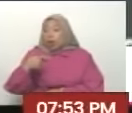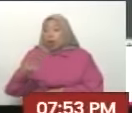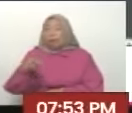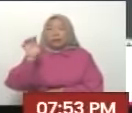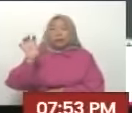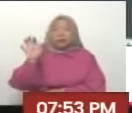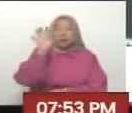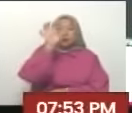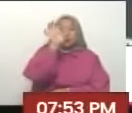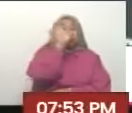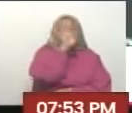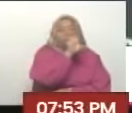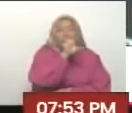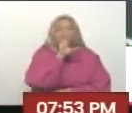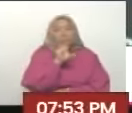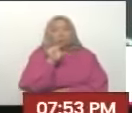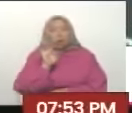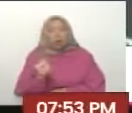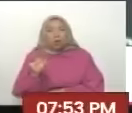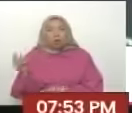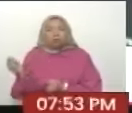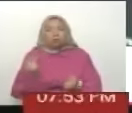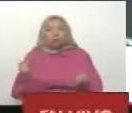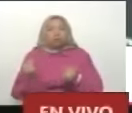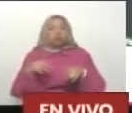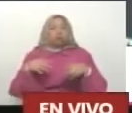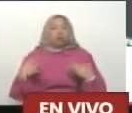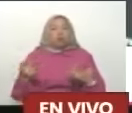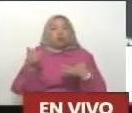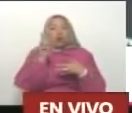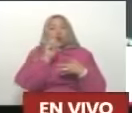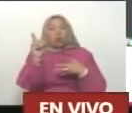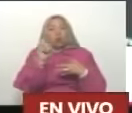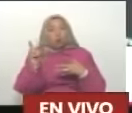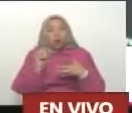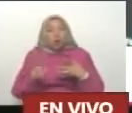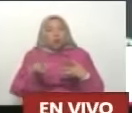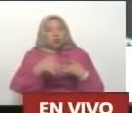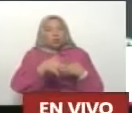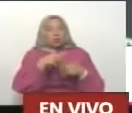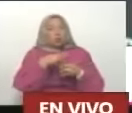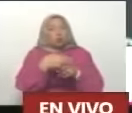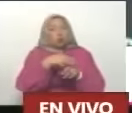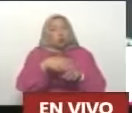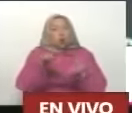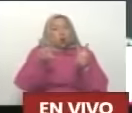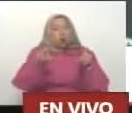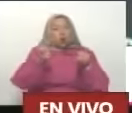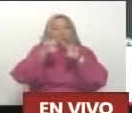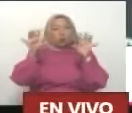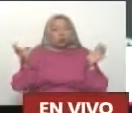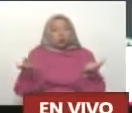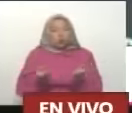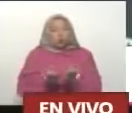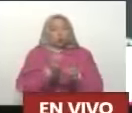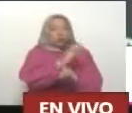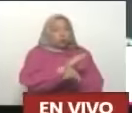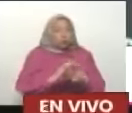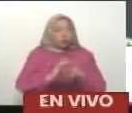acaba De describir Pero también Cuando están haciendo Un nuevo mundo Multipolar